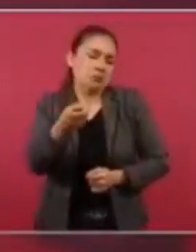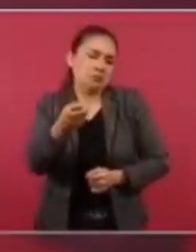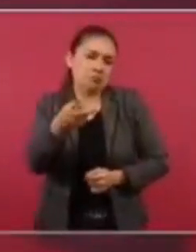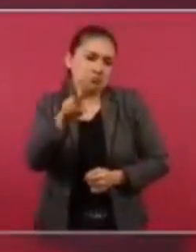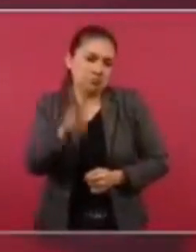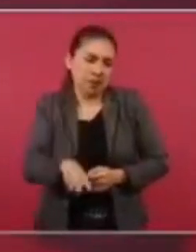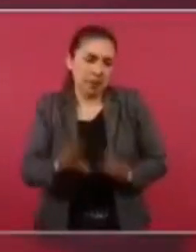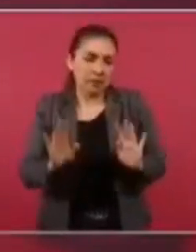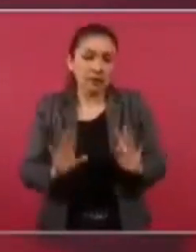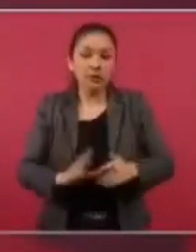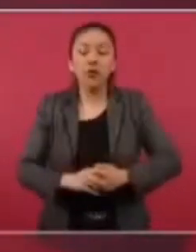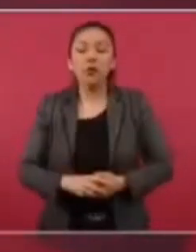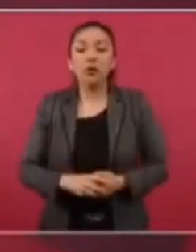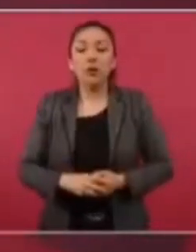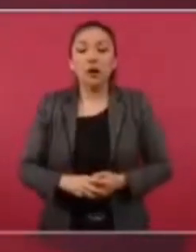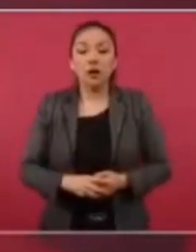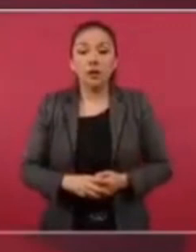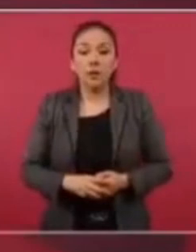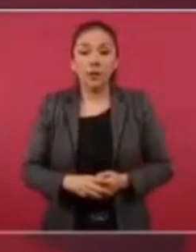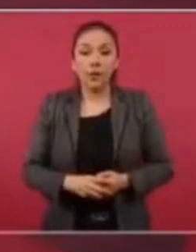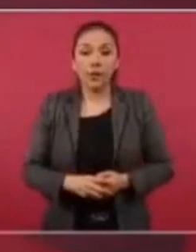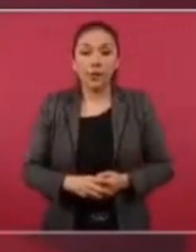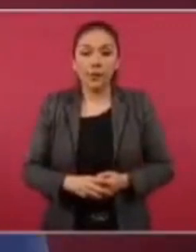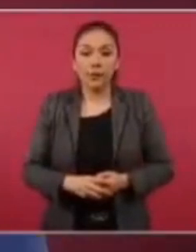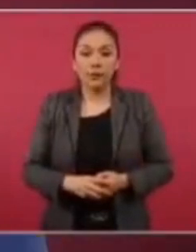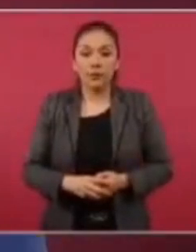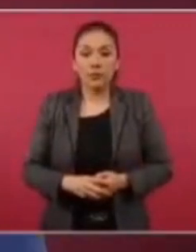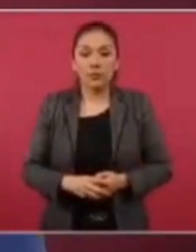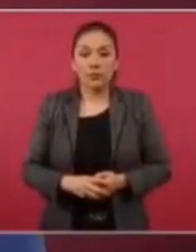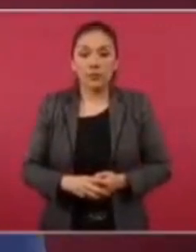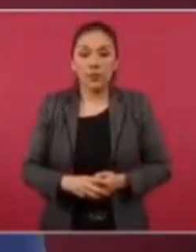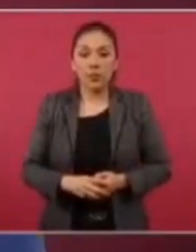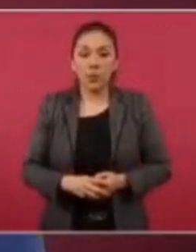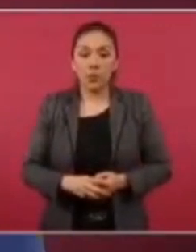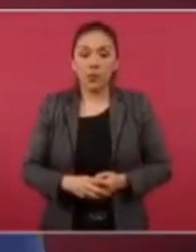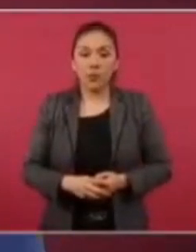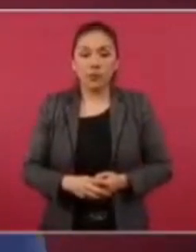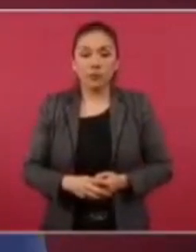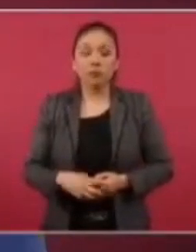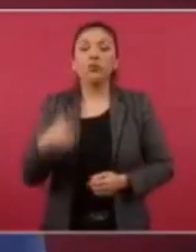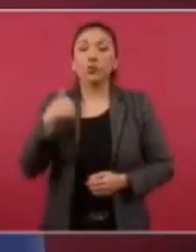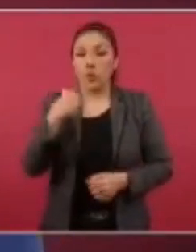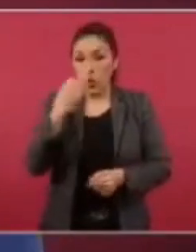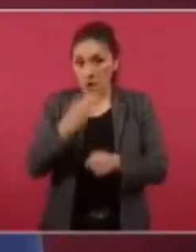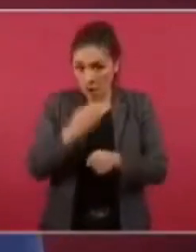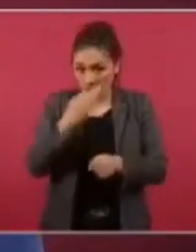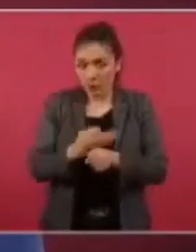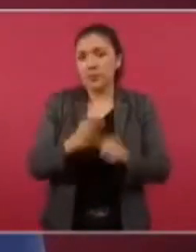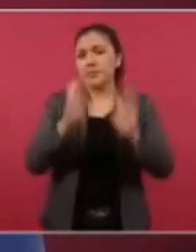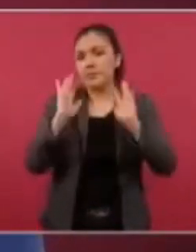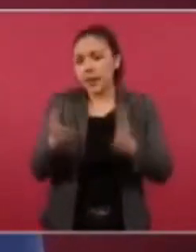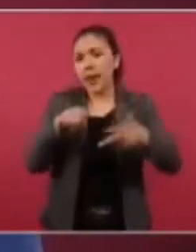estoy haciendo una consulta